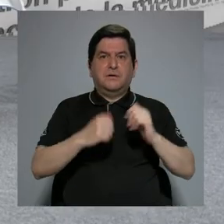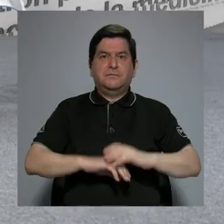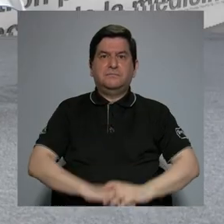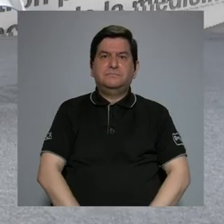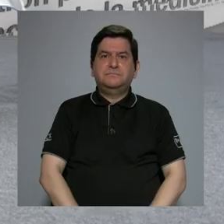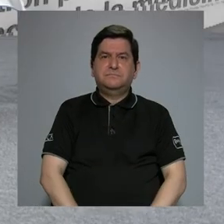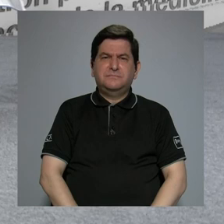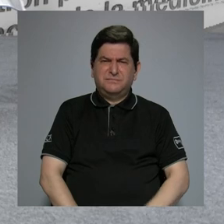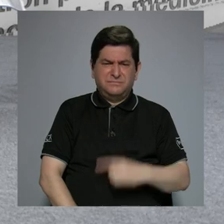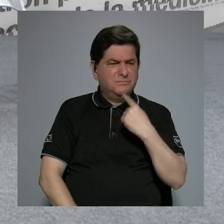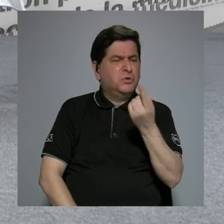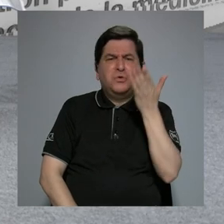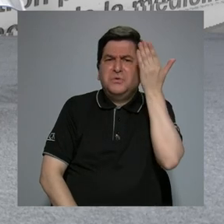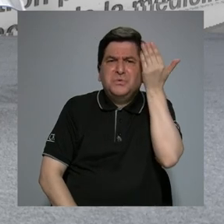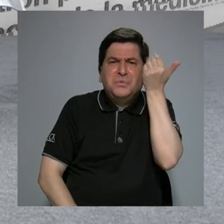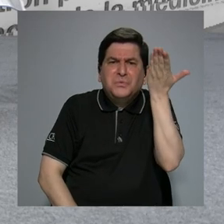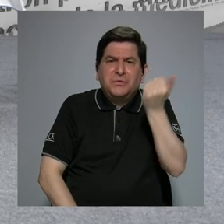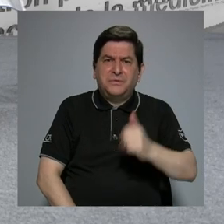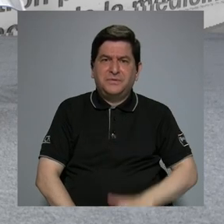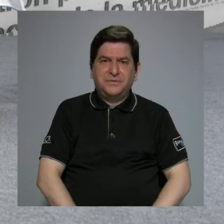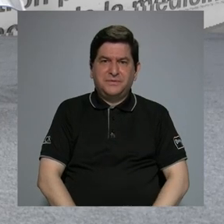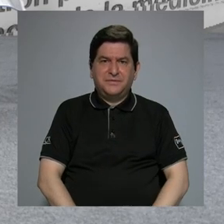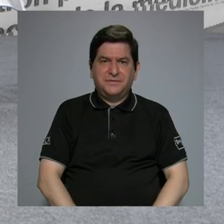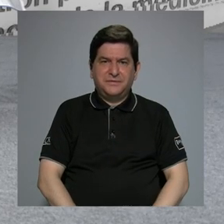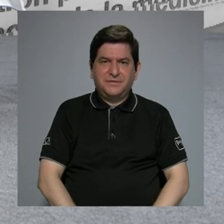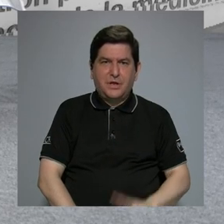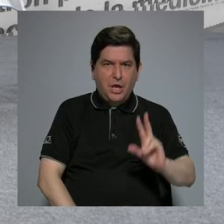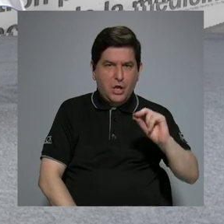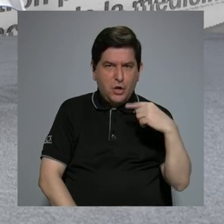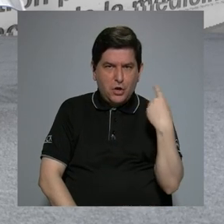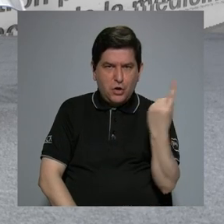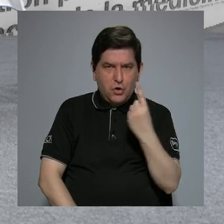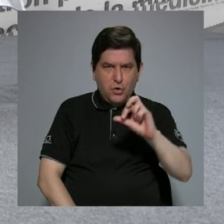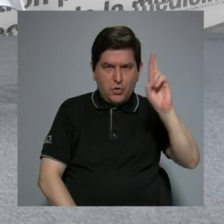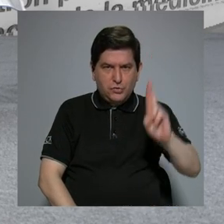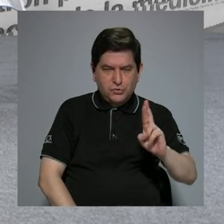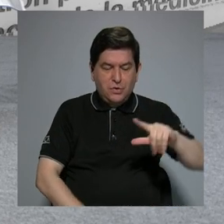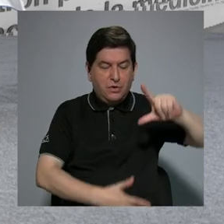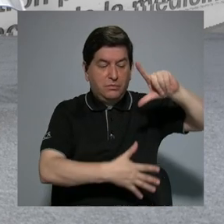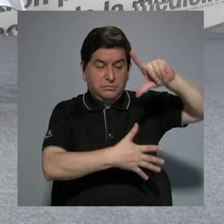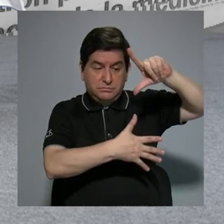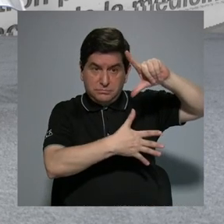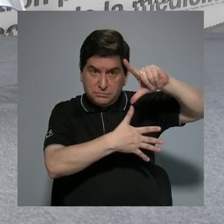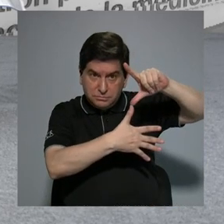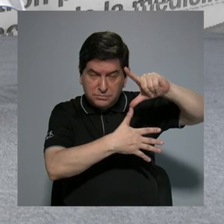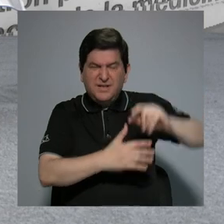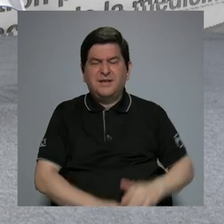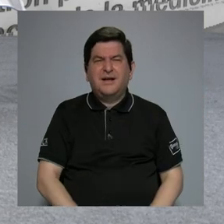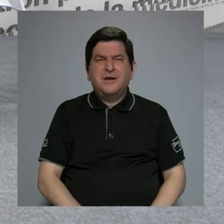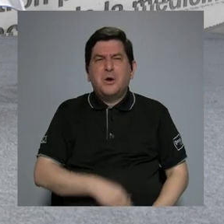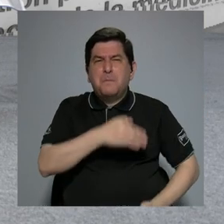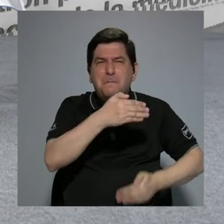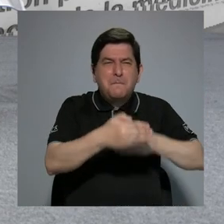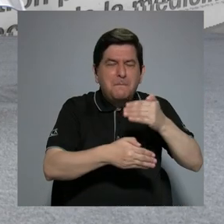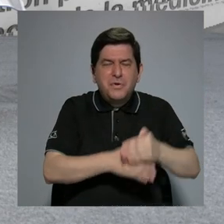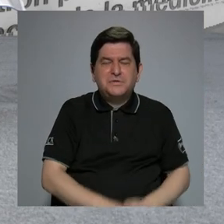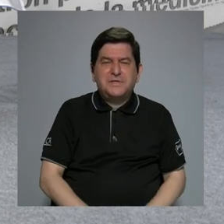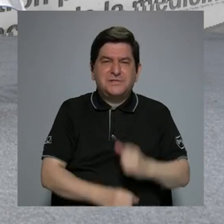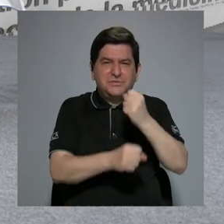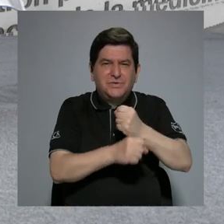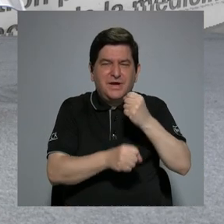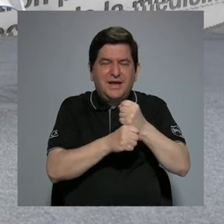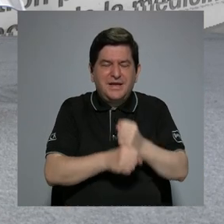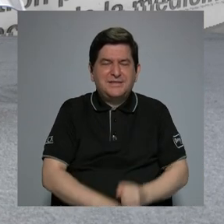¿Y por qué digo esto? Porque, y no solo en Costa Rica, en América Latina, hay una tendencia a concentrar el